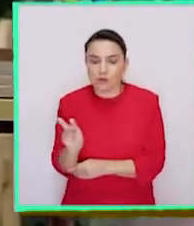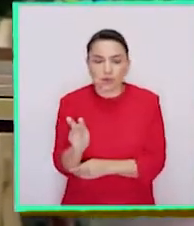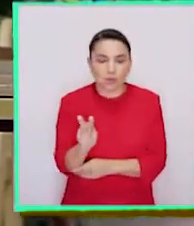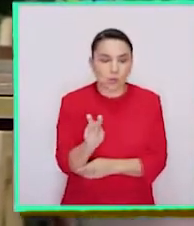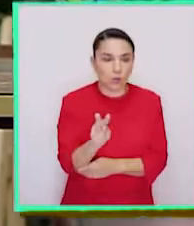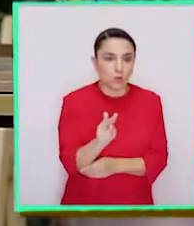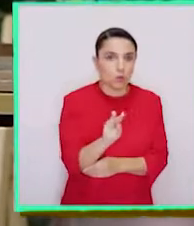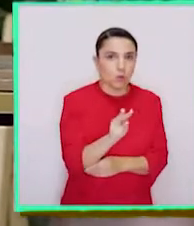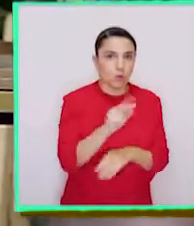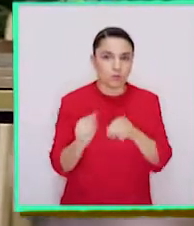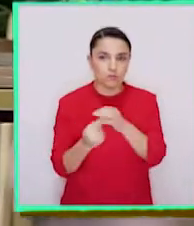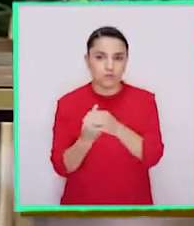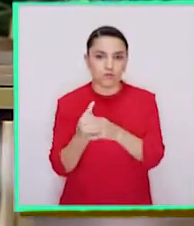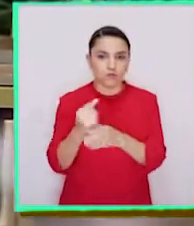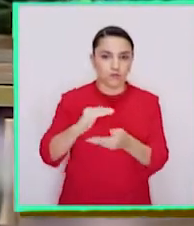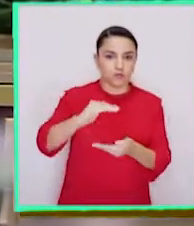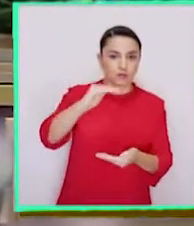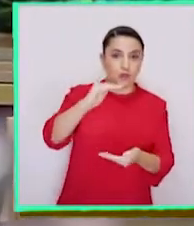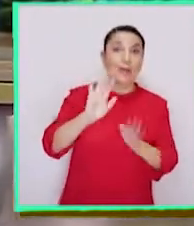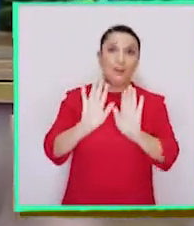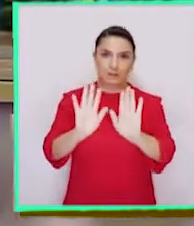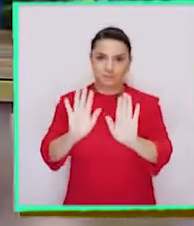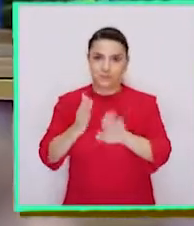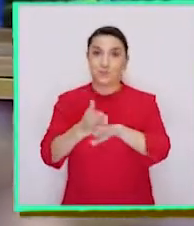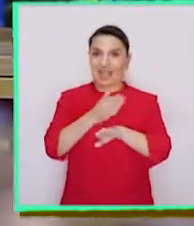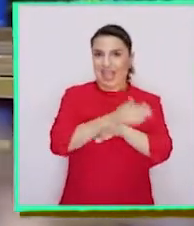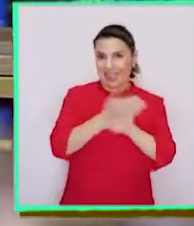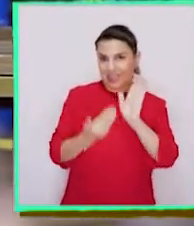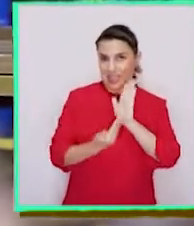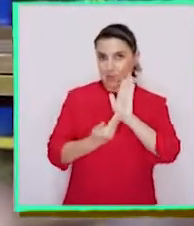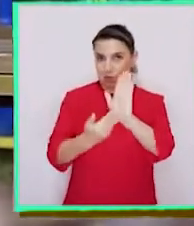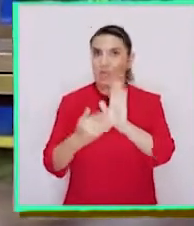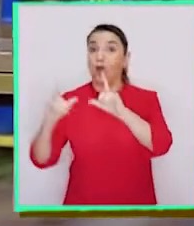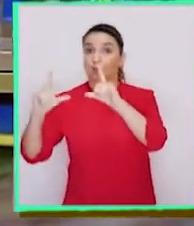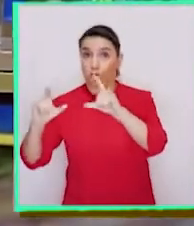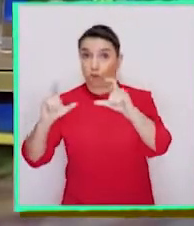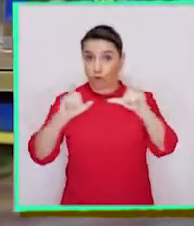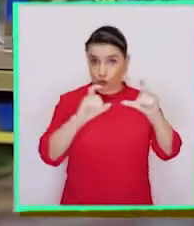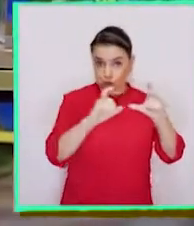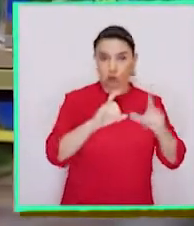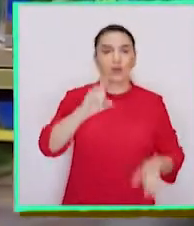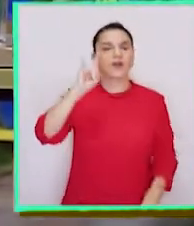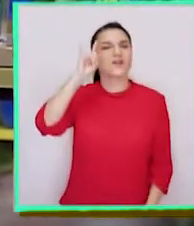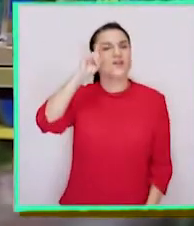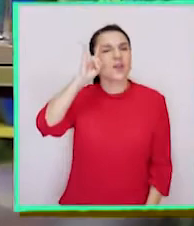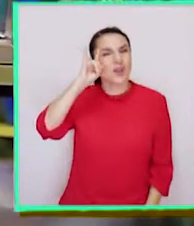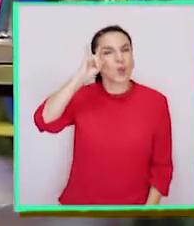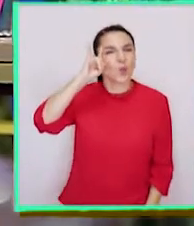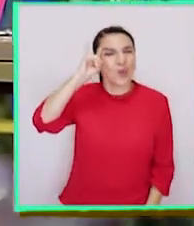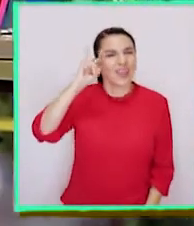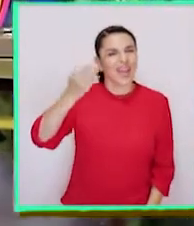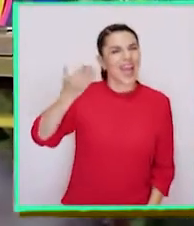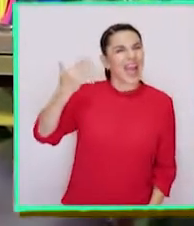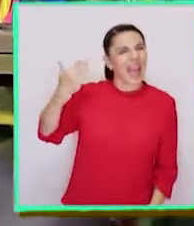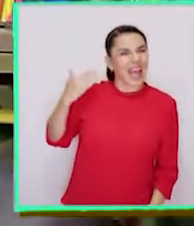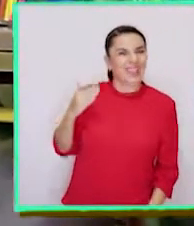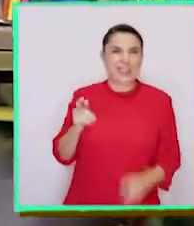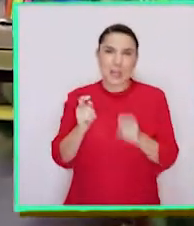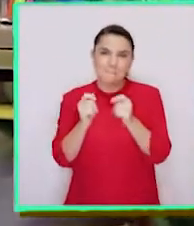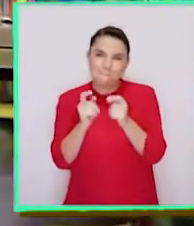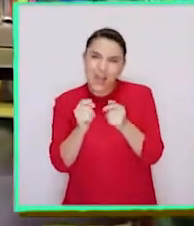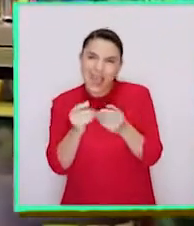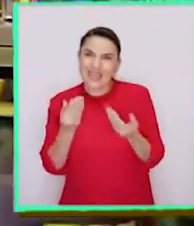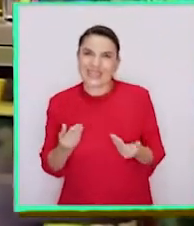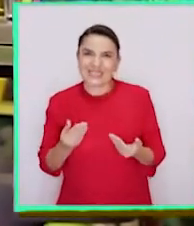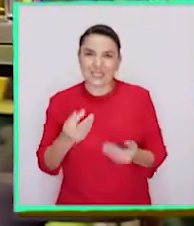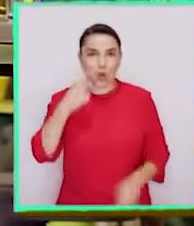crecimiento. Pero alto, antes de mostrarles las fotos, ¿recuerdan que hicimos algo parecido